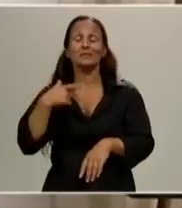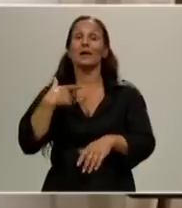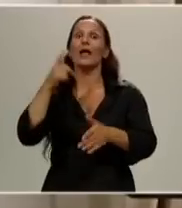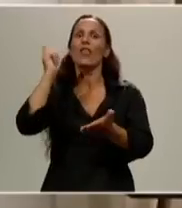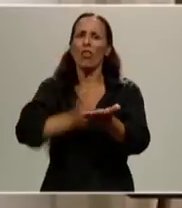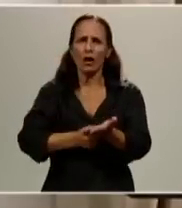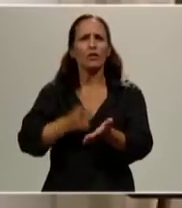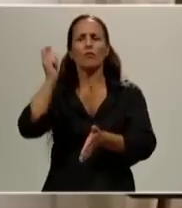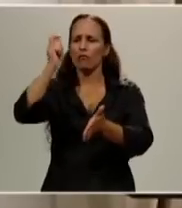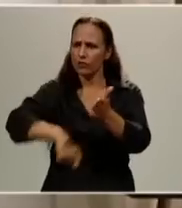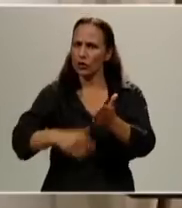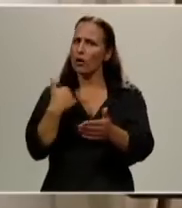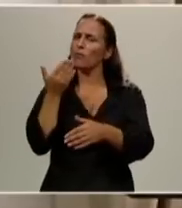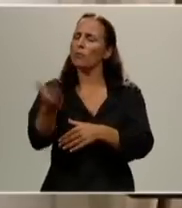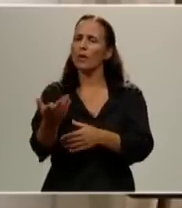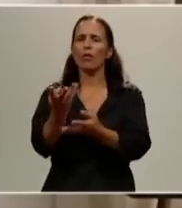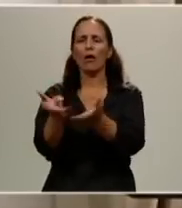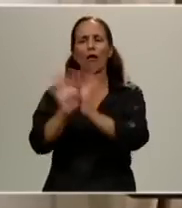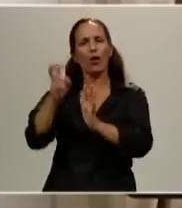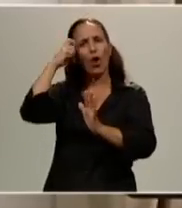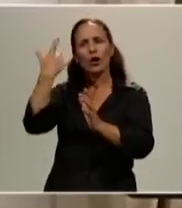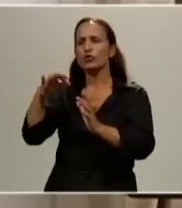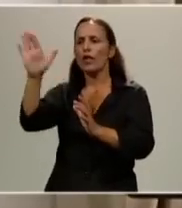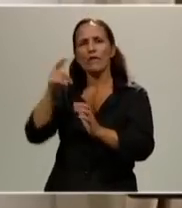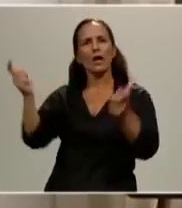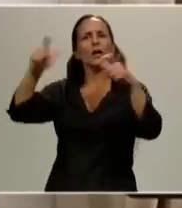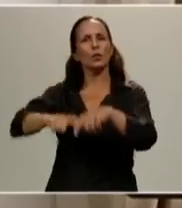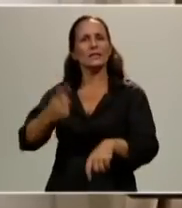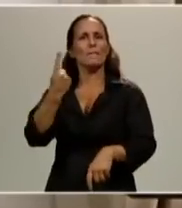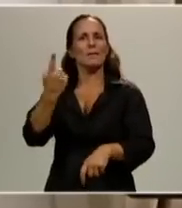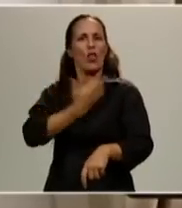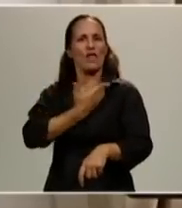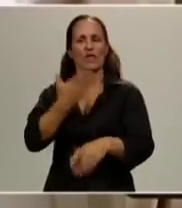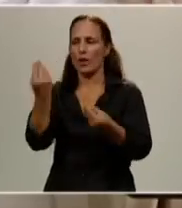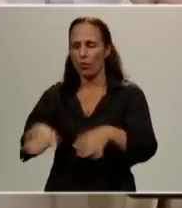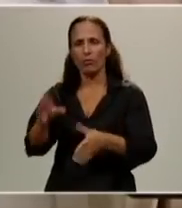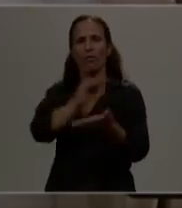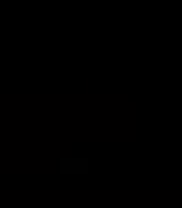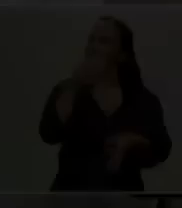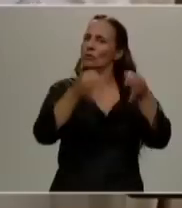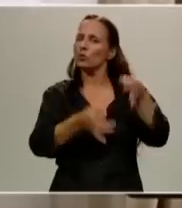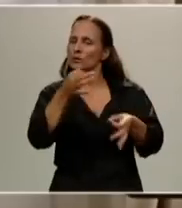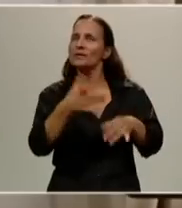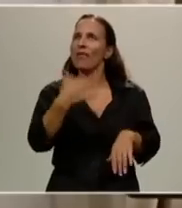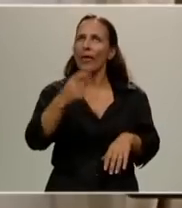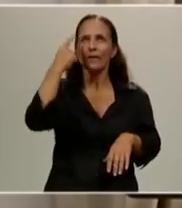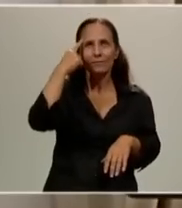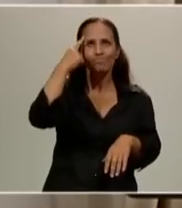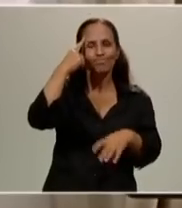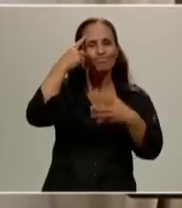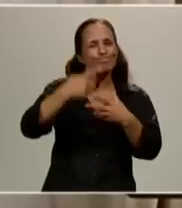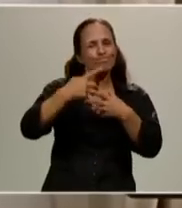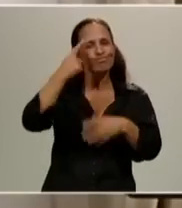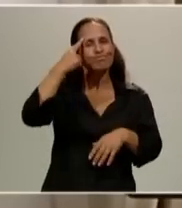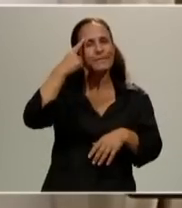convocando a sesiones extraordinarias a partir del 1 de febrero para el tratamiento de este tema. Hemos visto